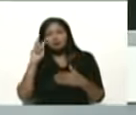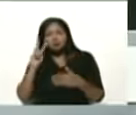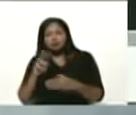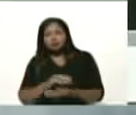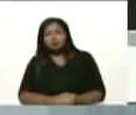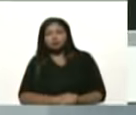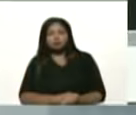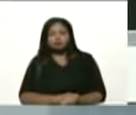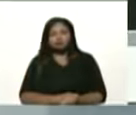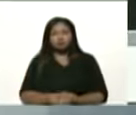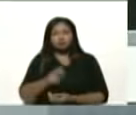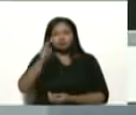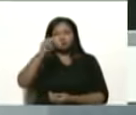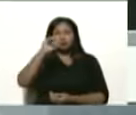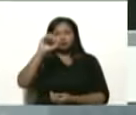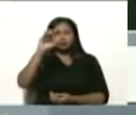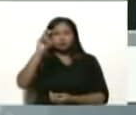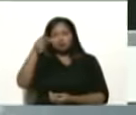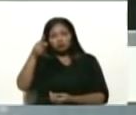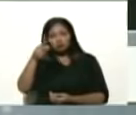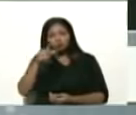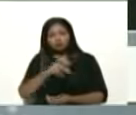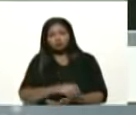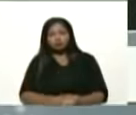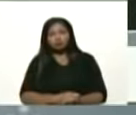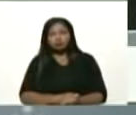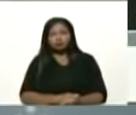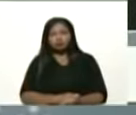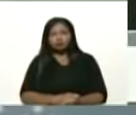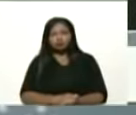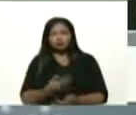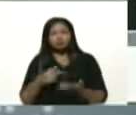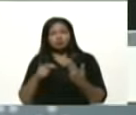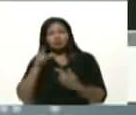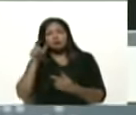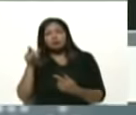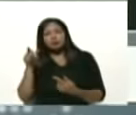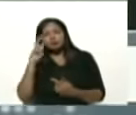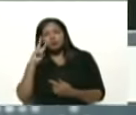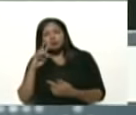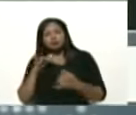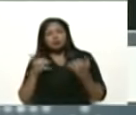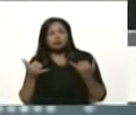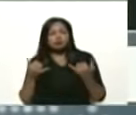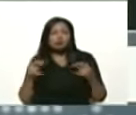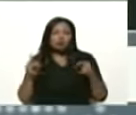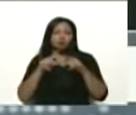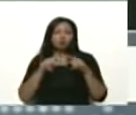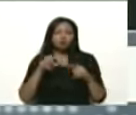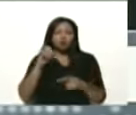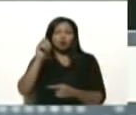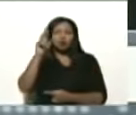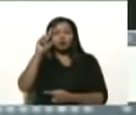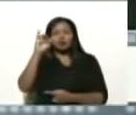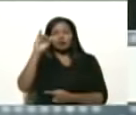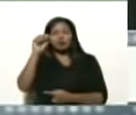Nick Oneto, Edgardo Flores, Leonel Falcón Guerra, Oriana,